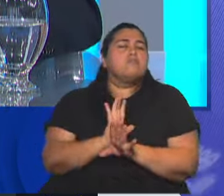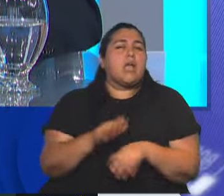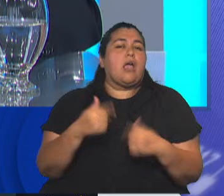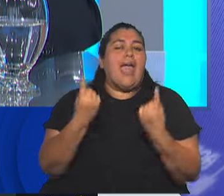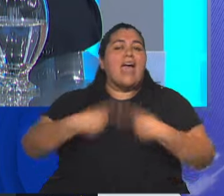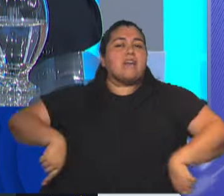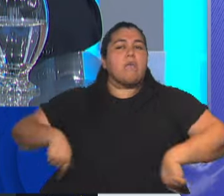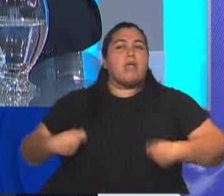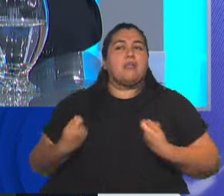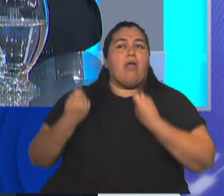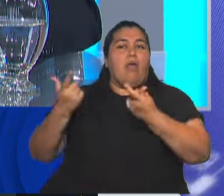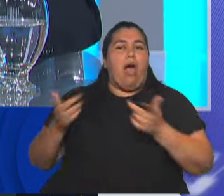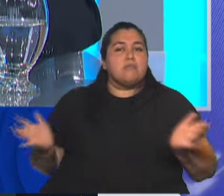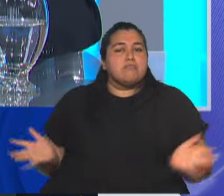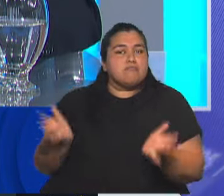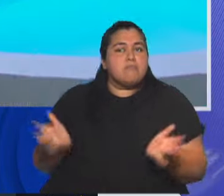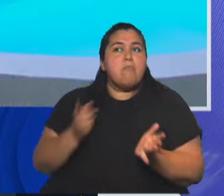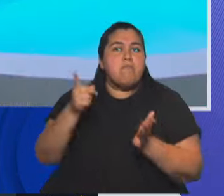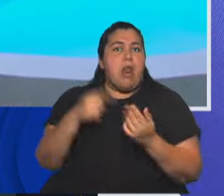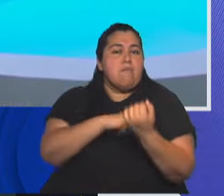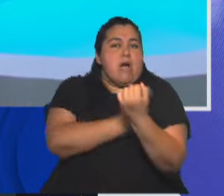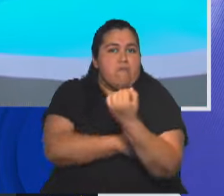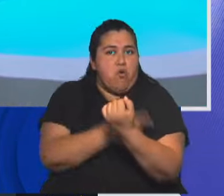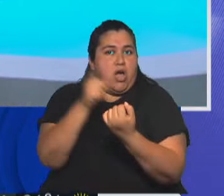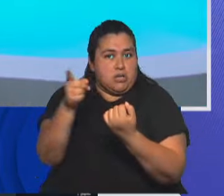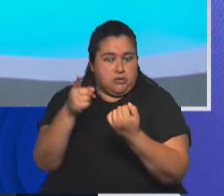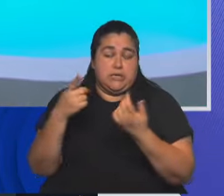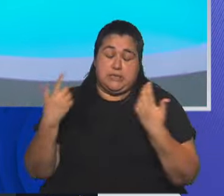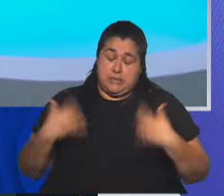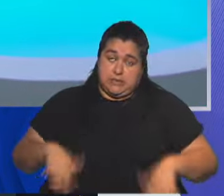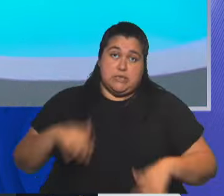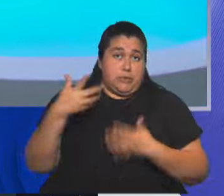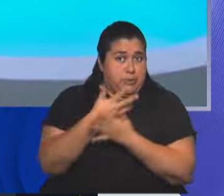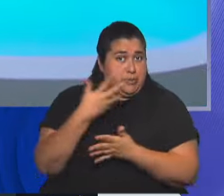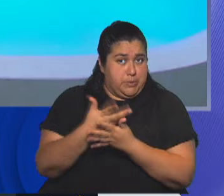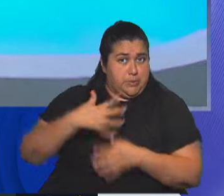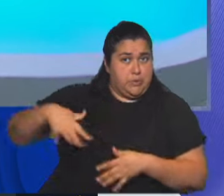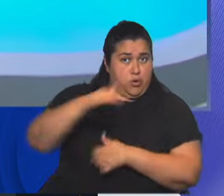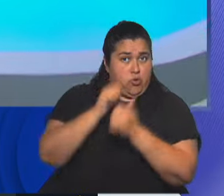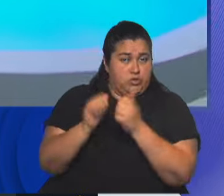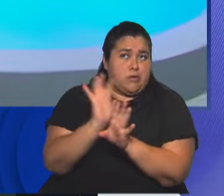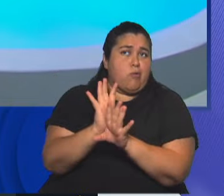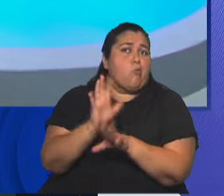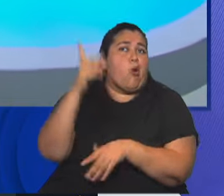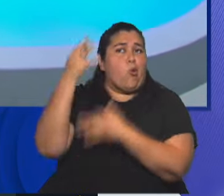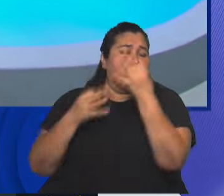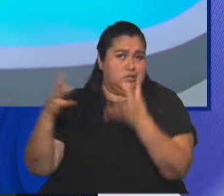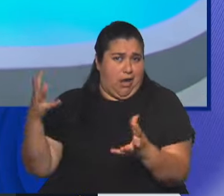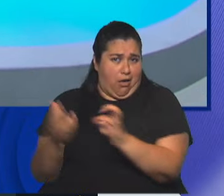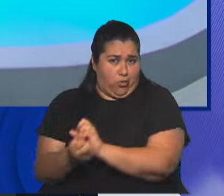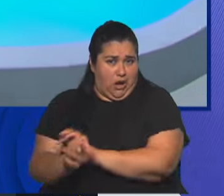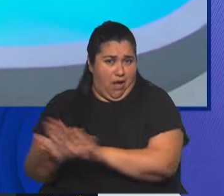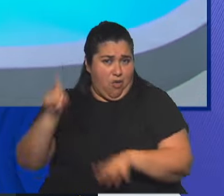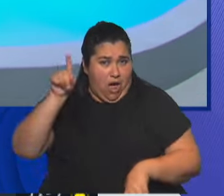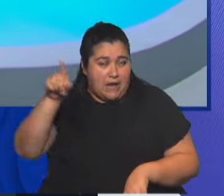para que tengan mayor fortaleza. Estás devastado, se olvidaron de la justicia, está destruida. Entonces